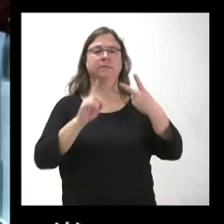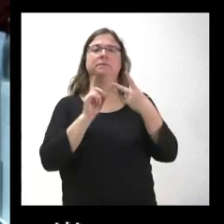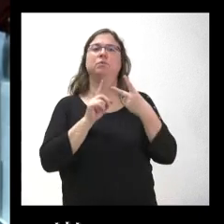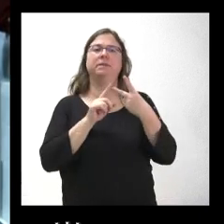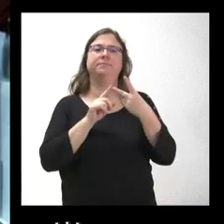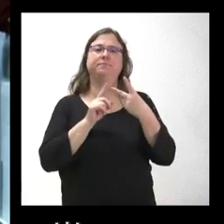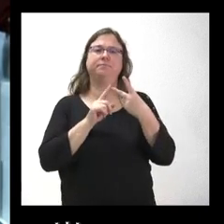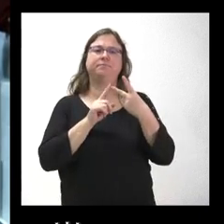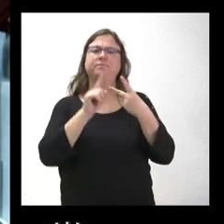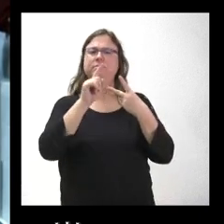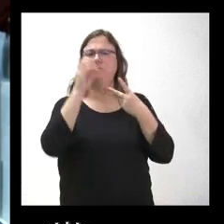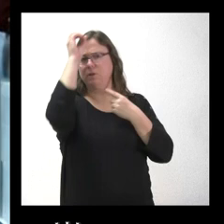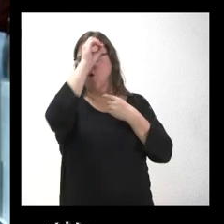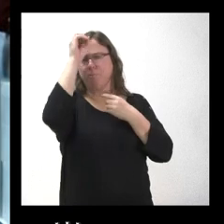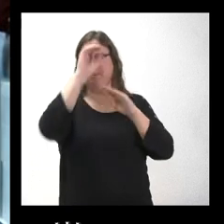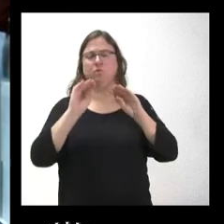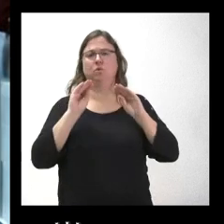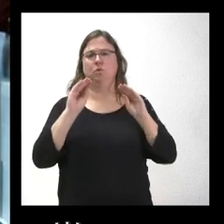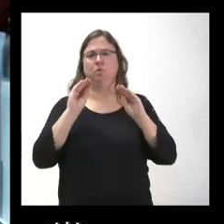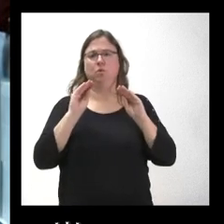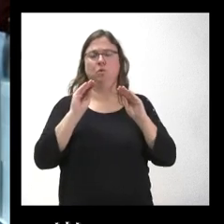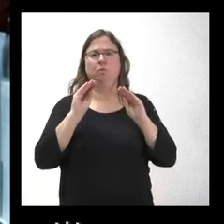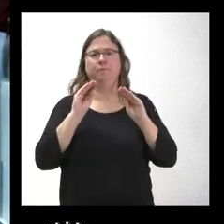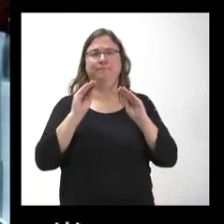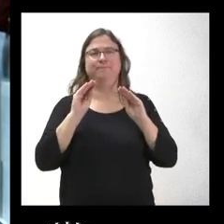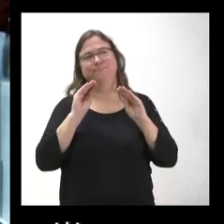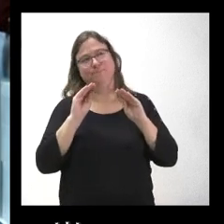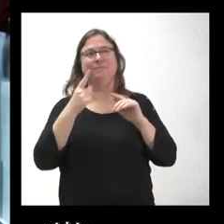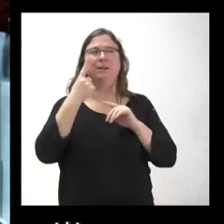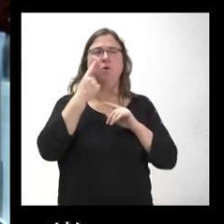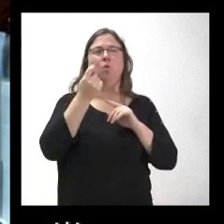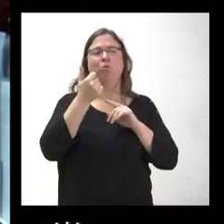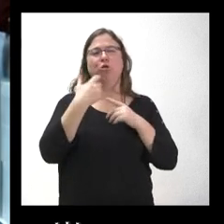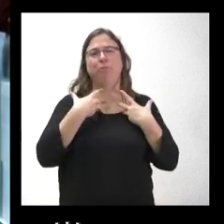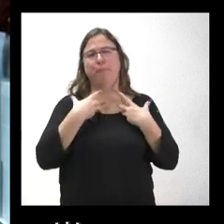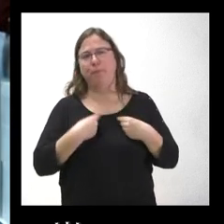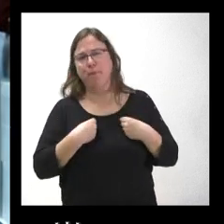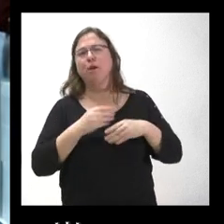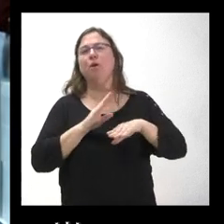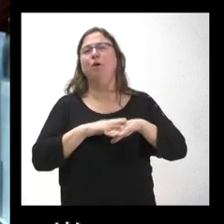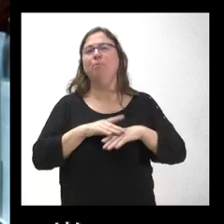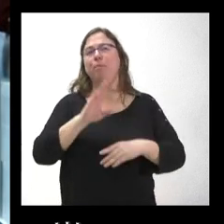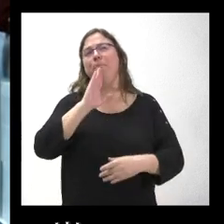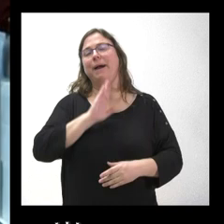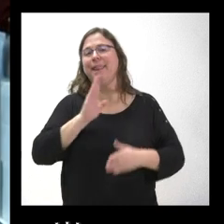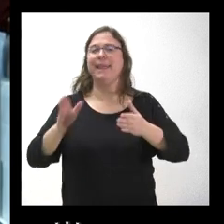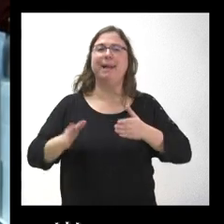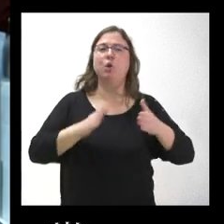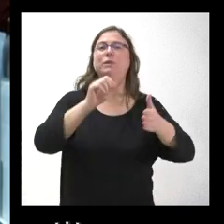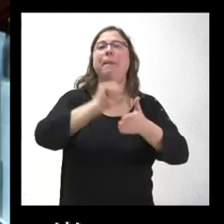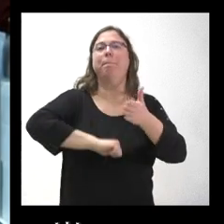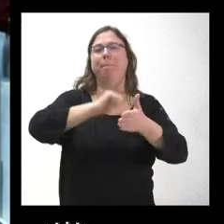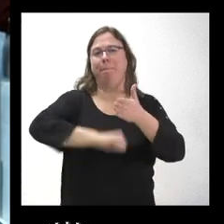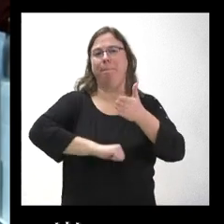su valoración sobre... Bueno, hay cierta decepción, ¿no? Porque parecía que la Ruta de la Plata iba a entrar en